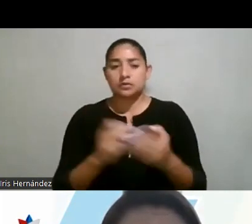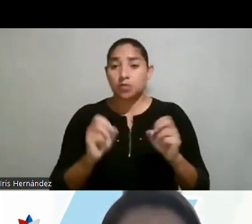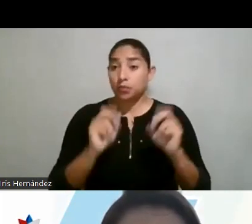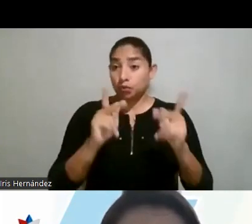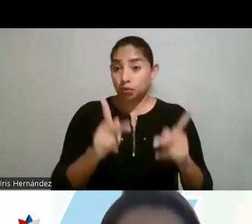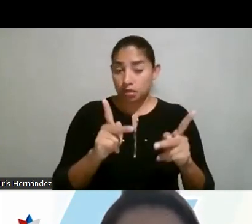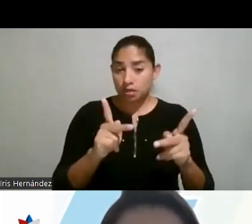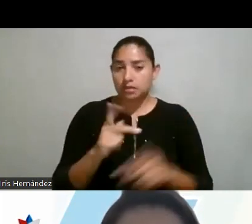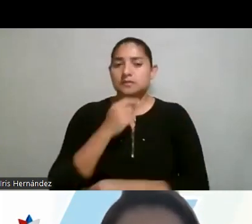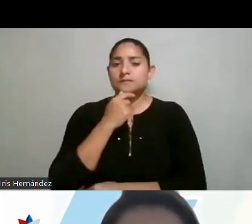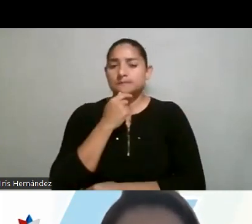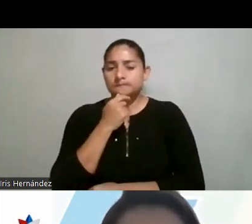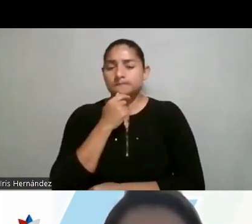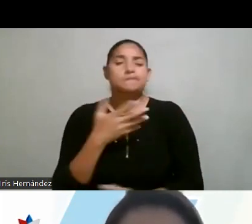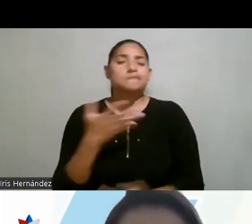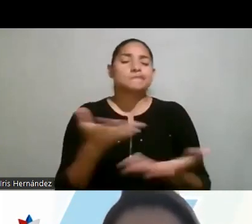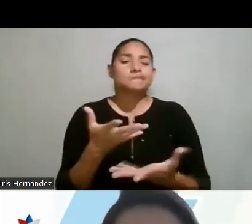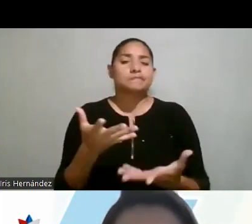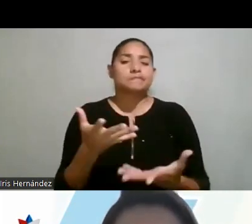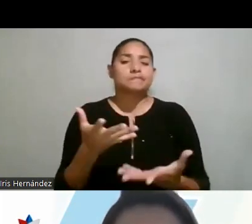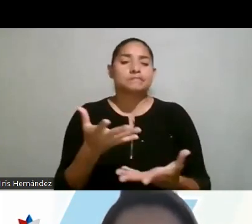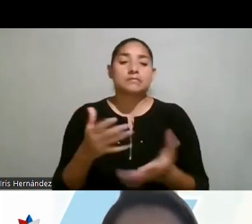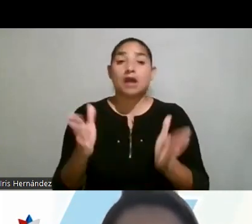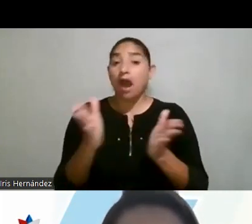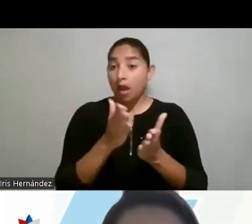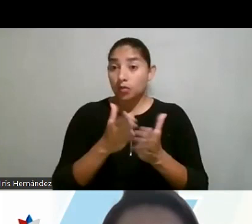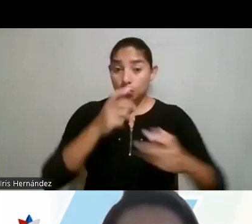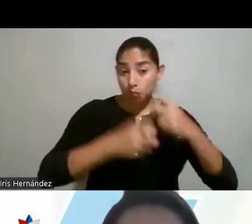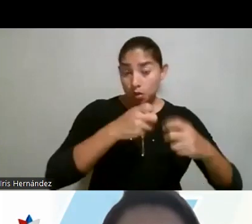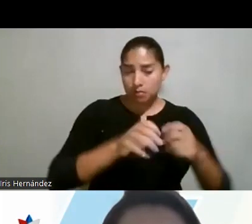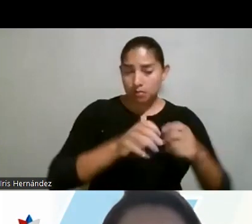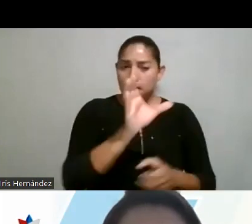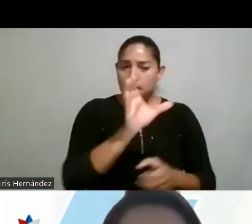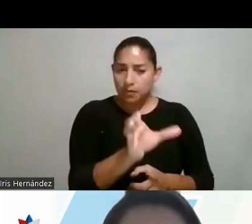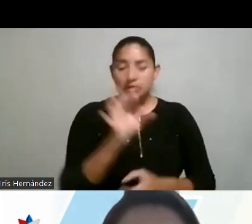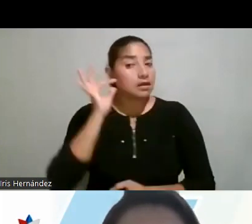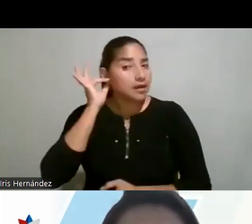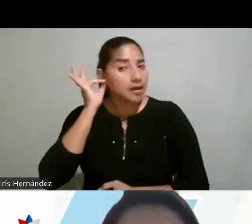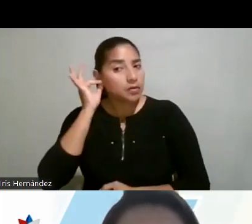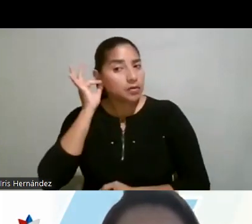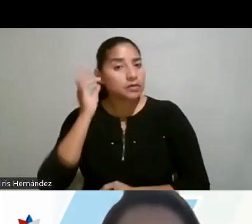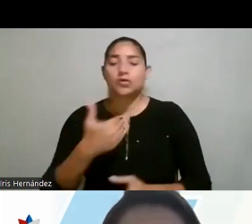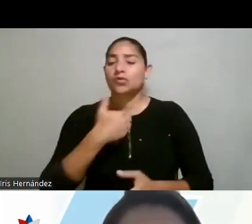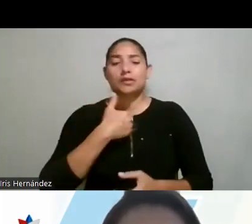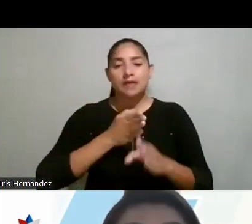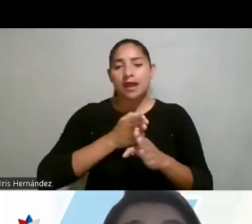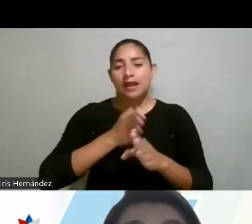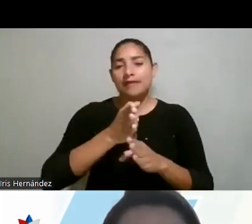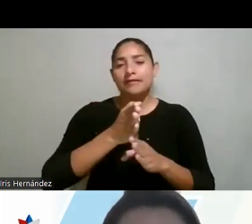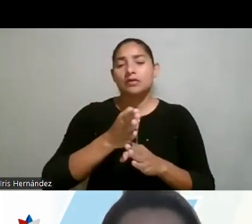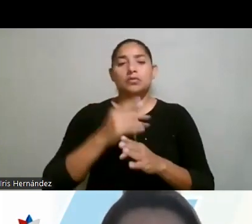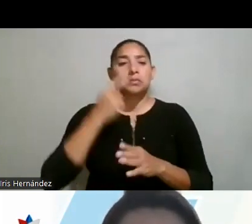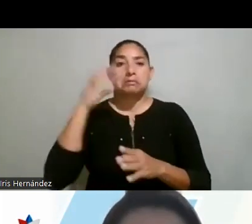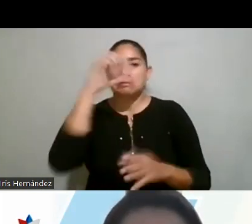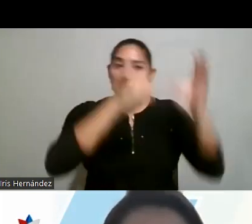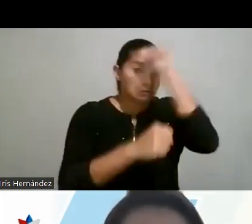y simplemente que parte del problema podría ser que las mujeres no tienen estas carreras como diríamos en